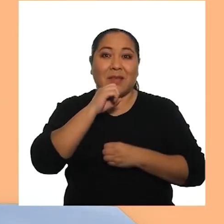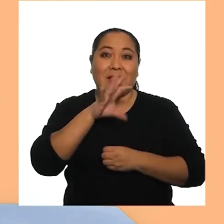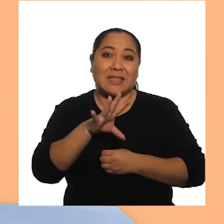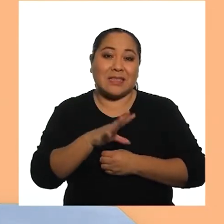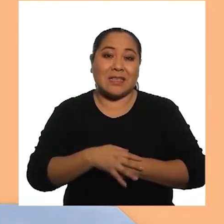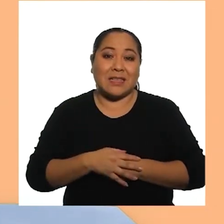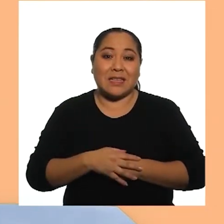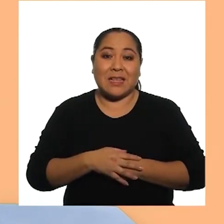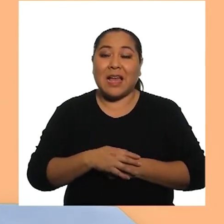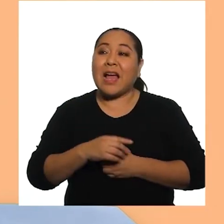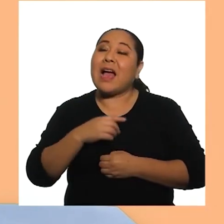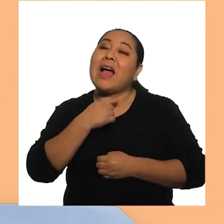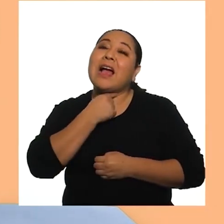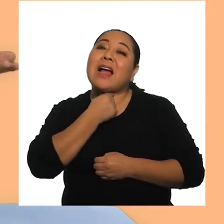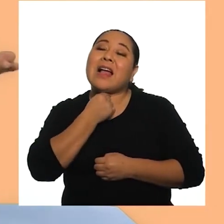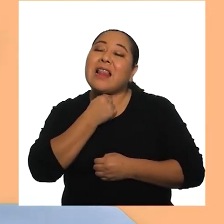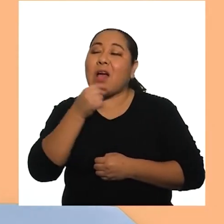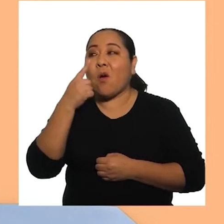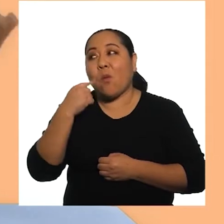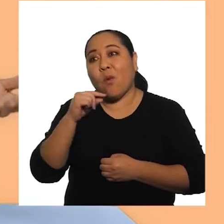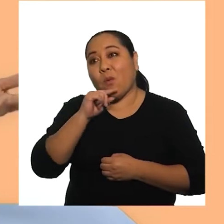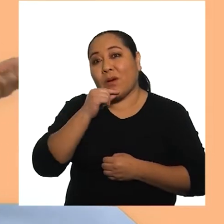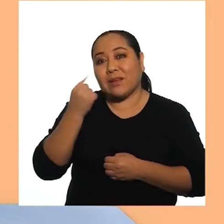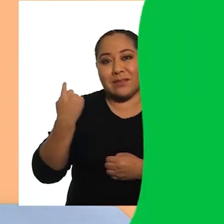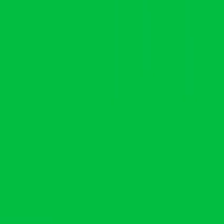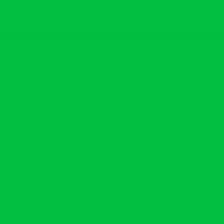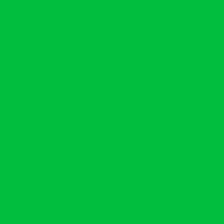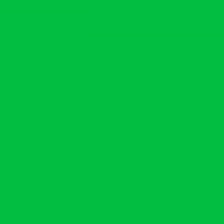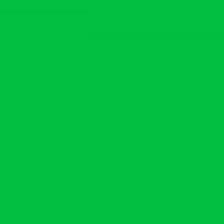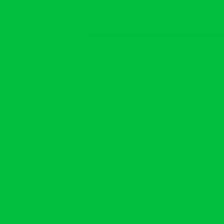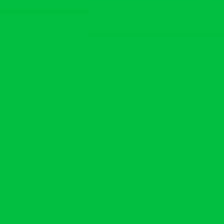anteojos Para referirte al abuelo o a abuela